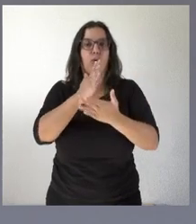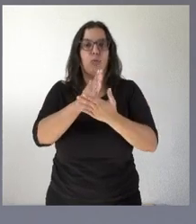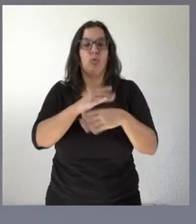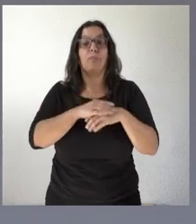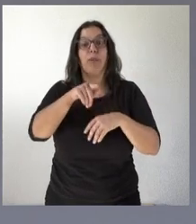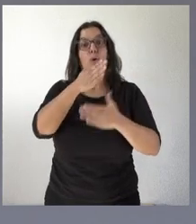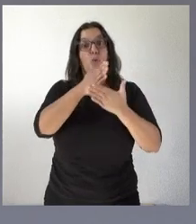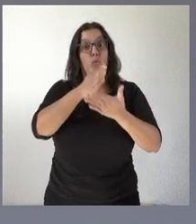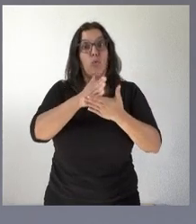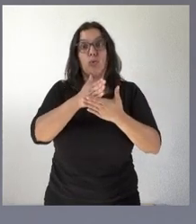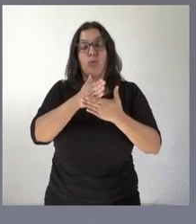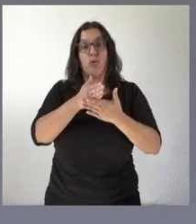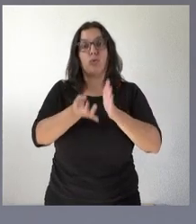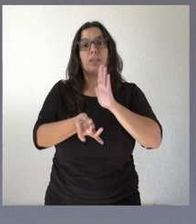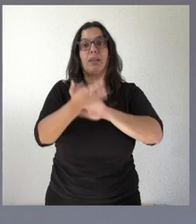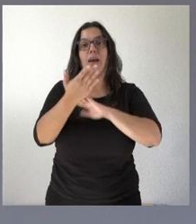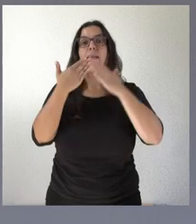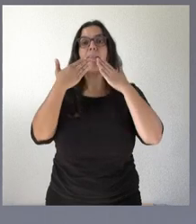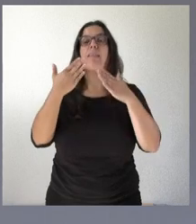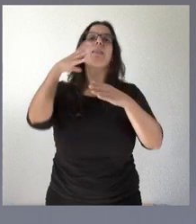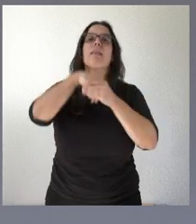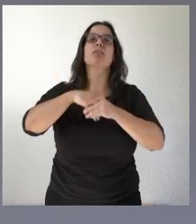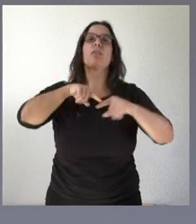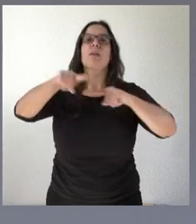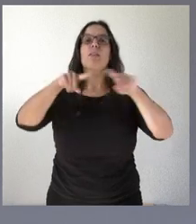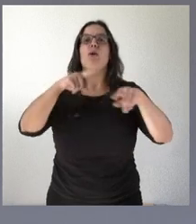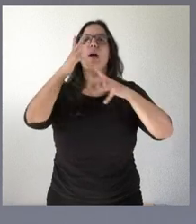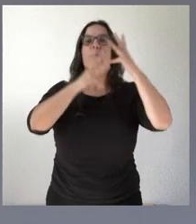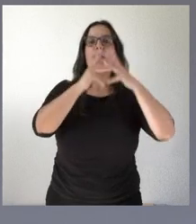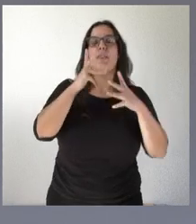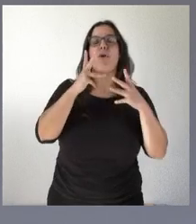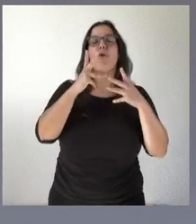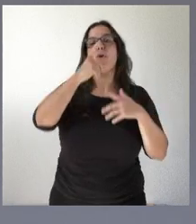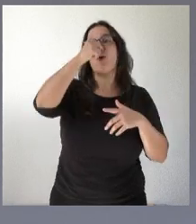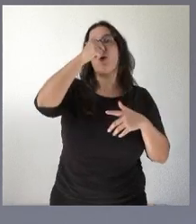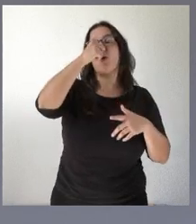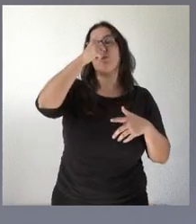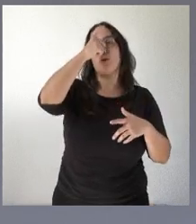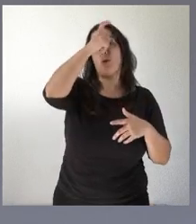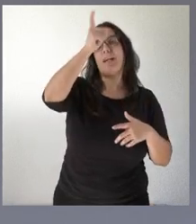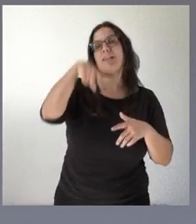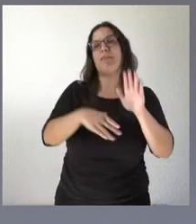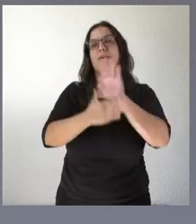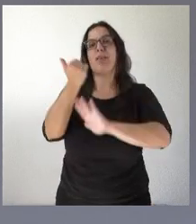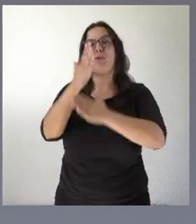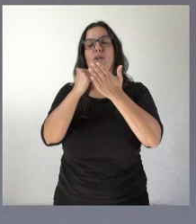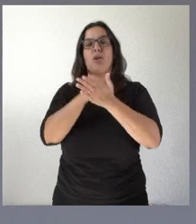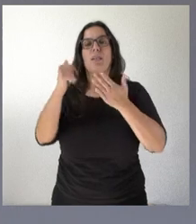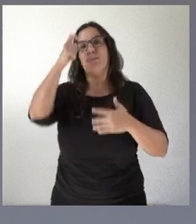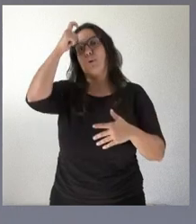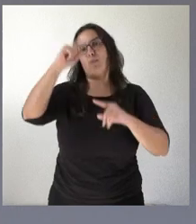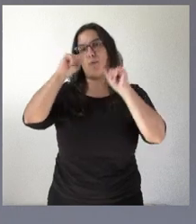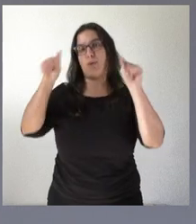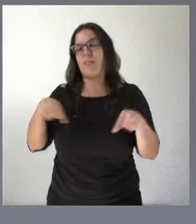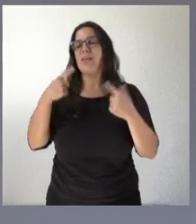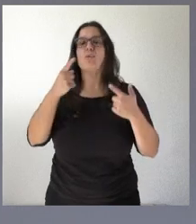vamos a materializar a través de la dirección de administración local así como la propia federación regional de municipios y provincias bueno